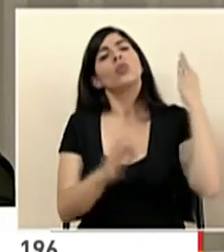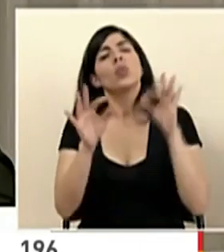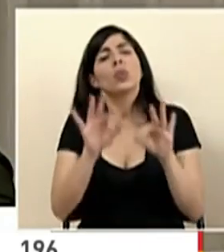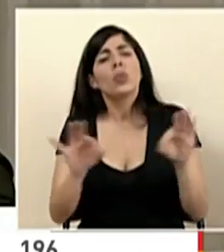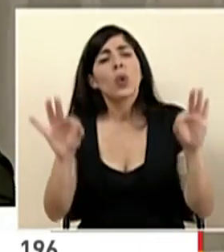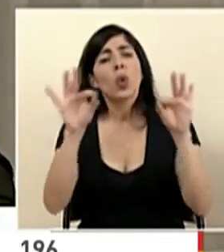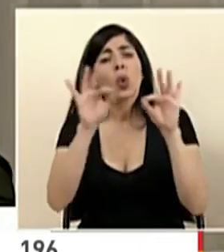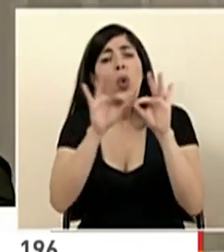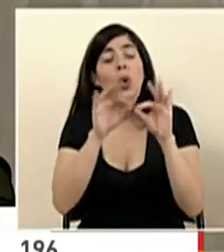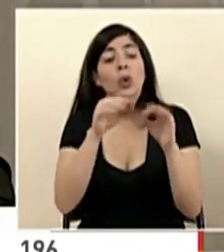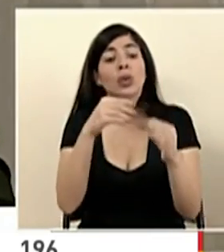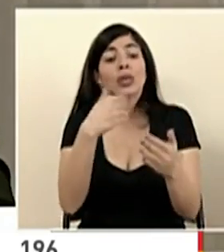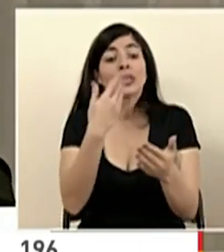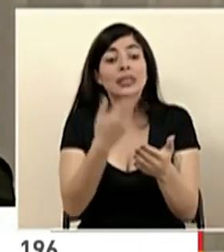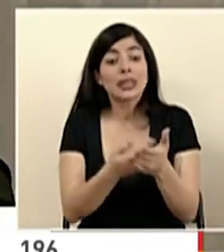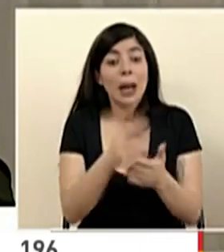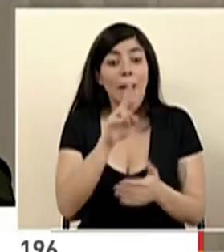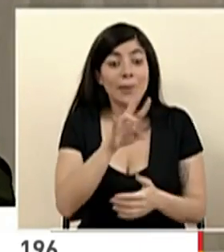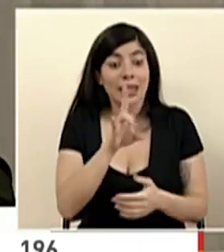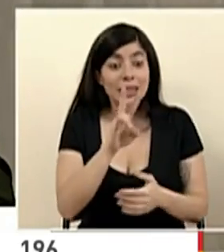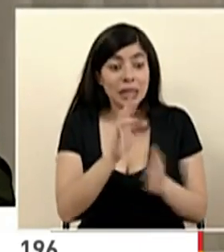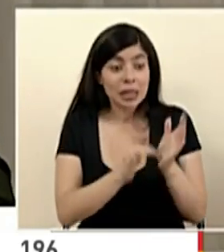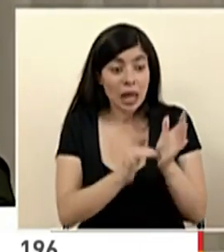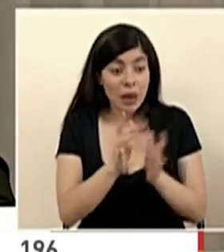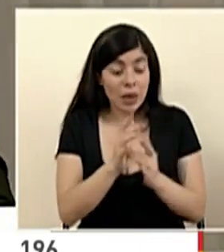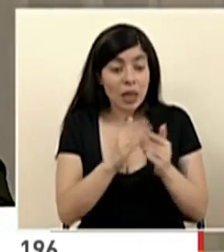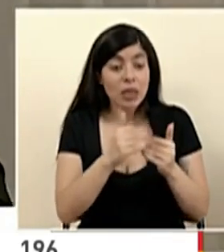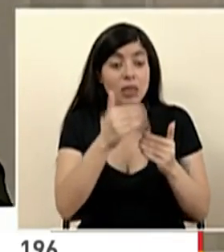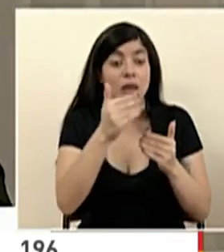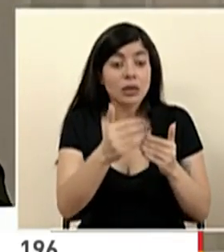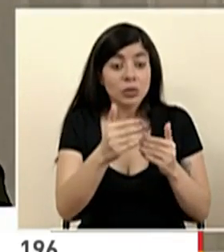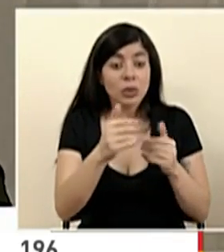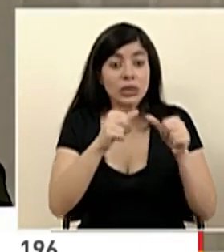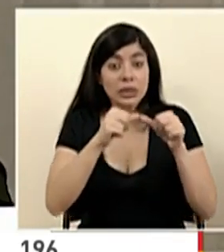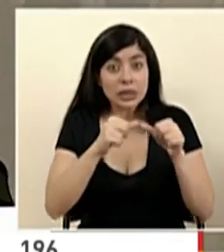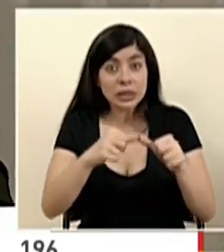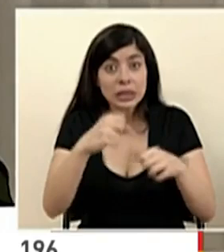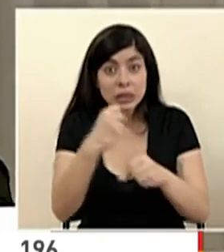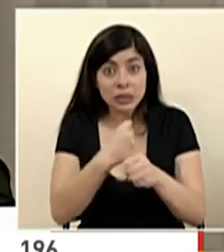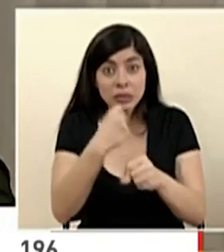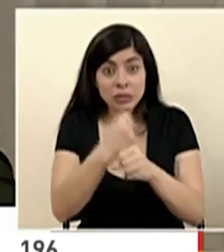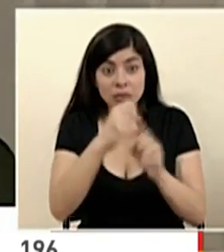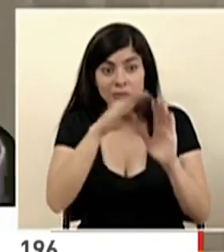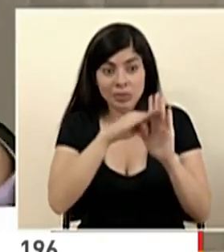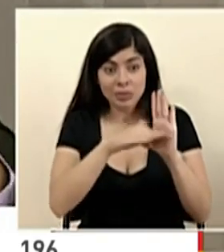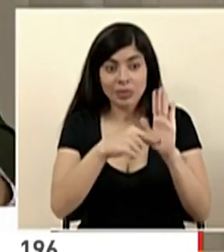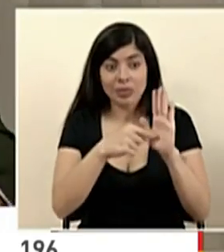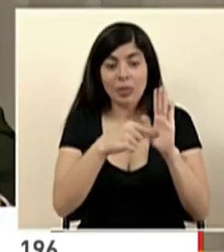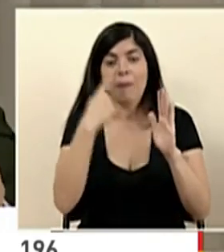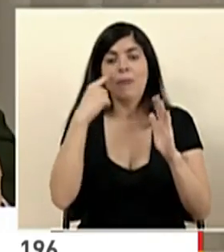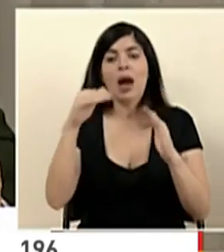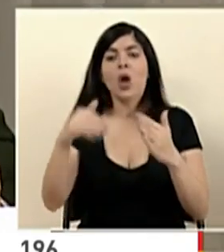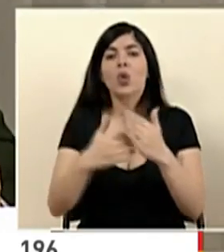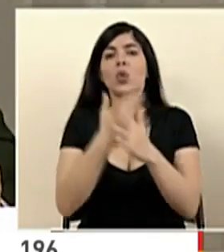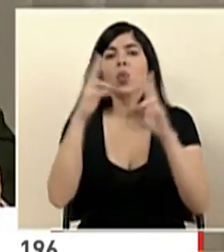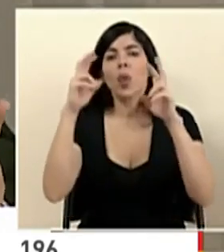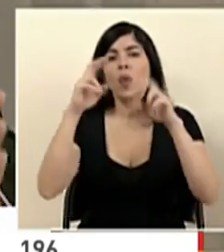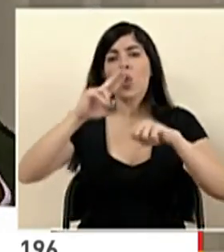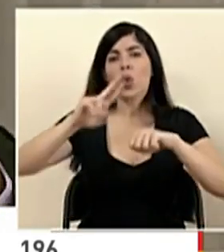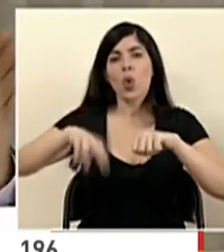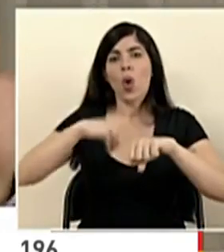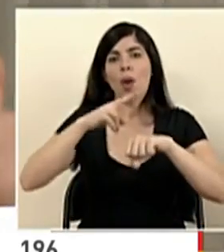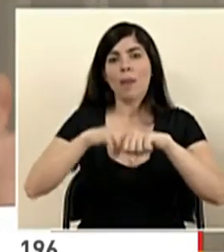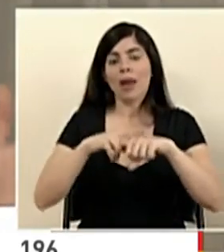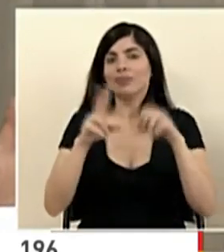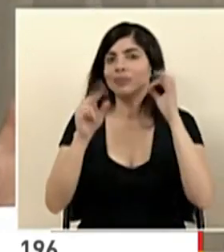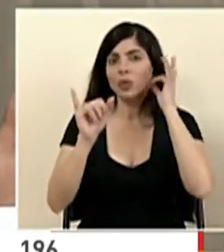que lleguemos al día 27 y luego podamos seguir con estas nuevas medidas de cara a una nueva normalidad que